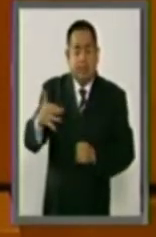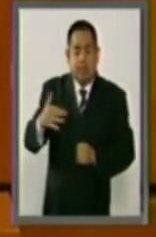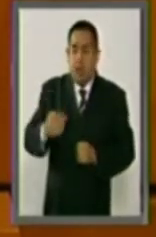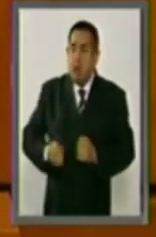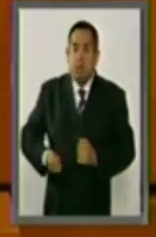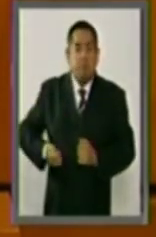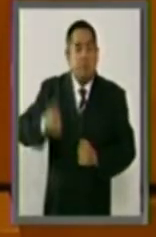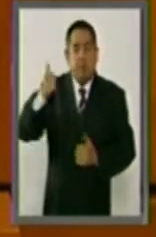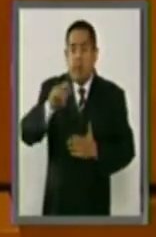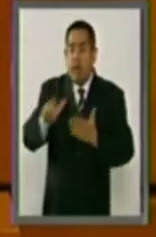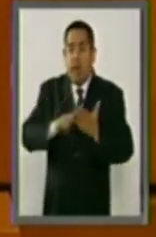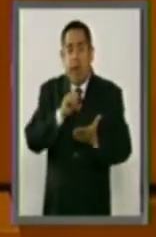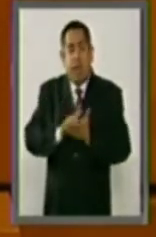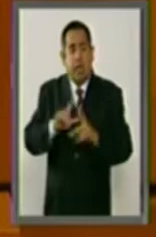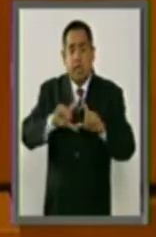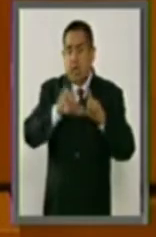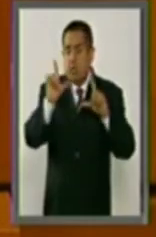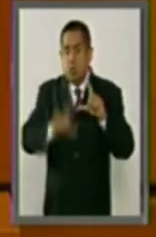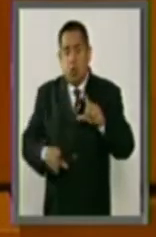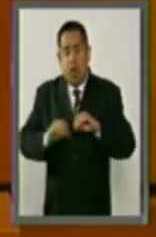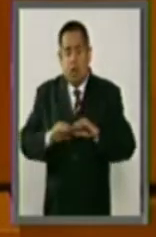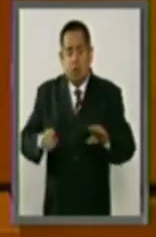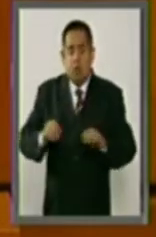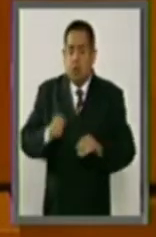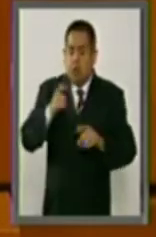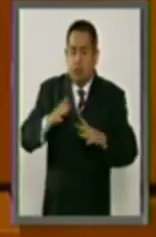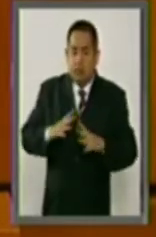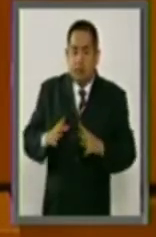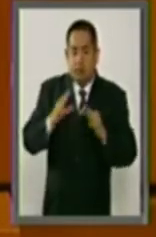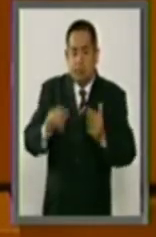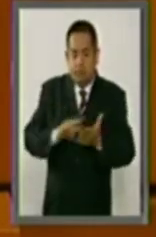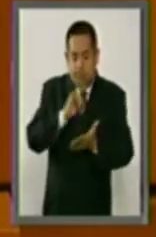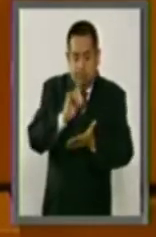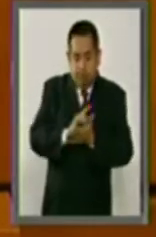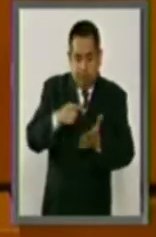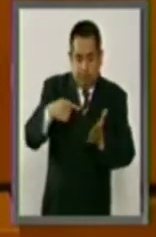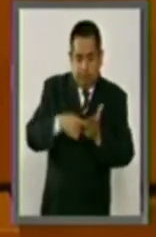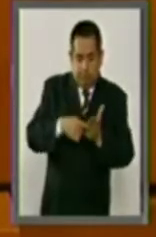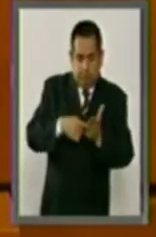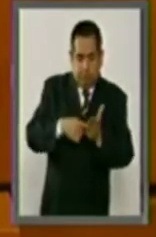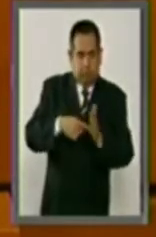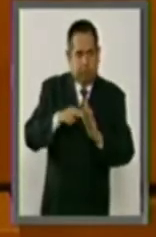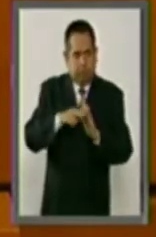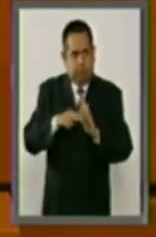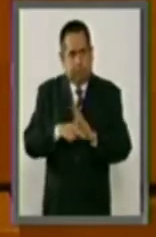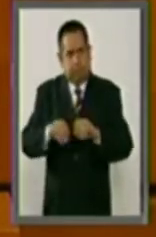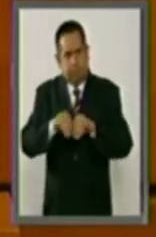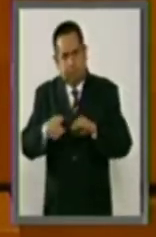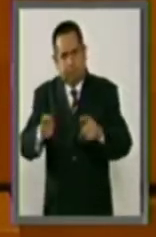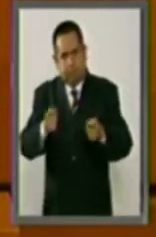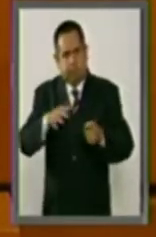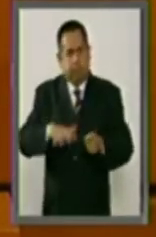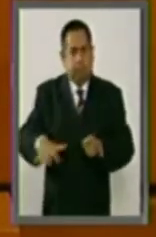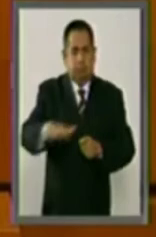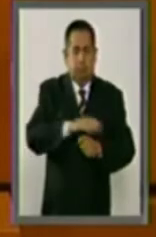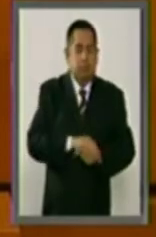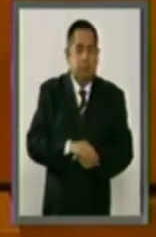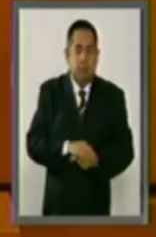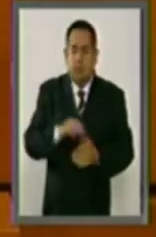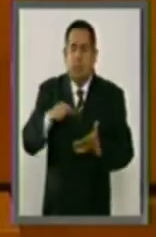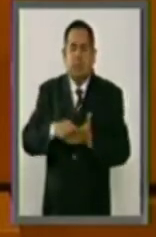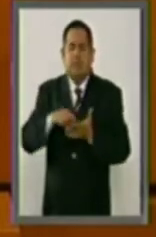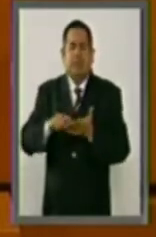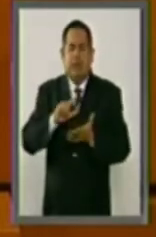ordenamiento nacional que se estableció como rama autónoma y específica. Tuvo como